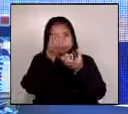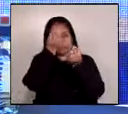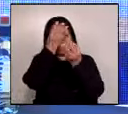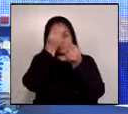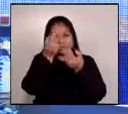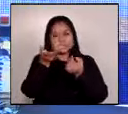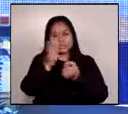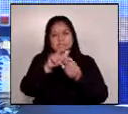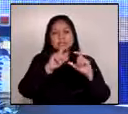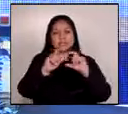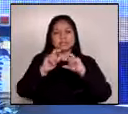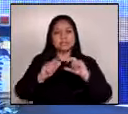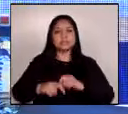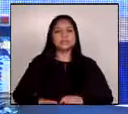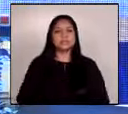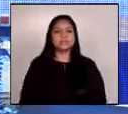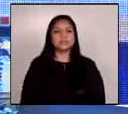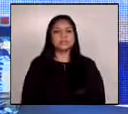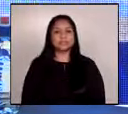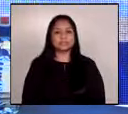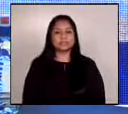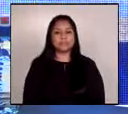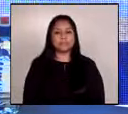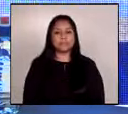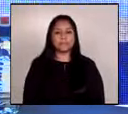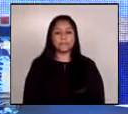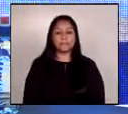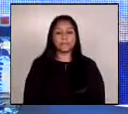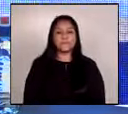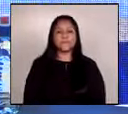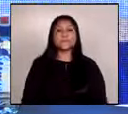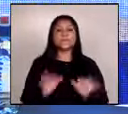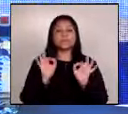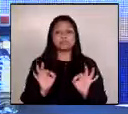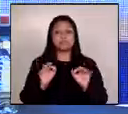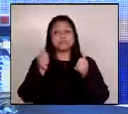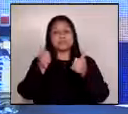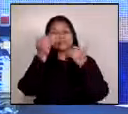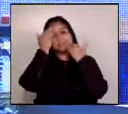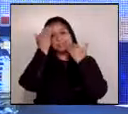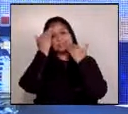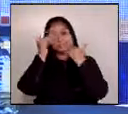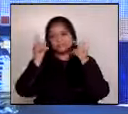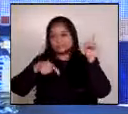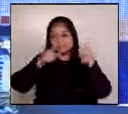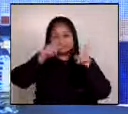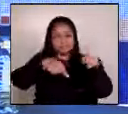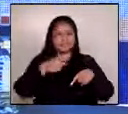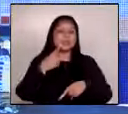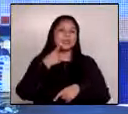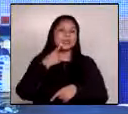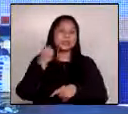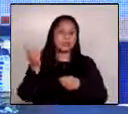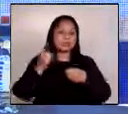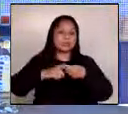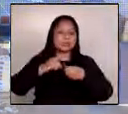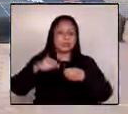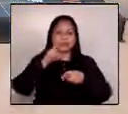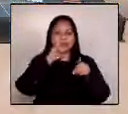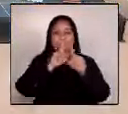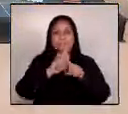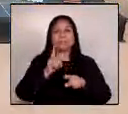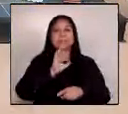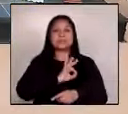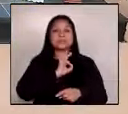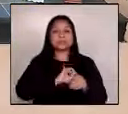los medios de comunicación bien muchísimas gracias a todos los presentes a las autoridades que han participado a los miembros de la sociedad